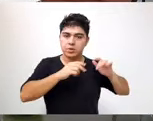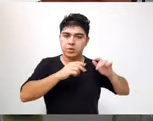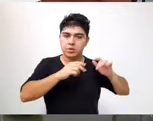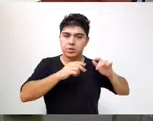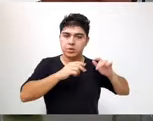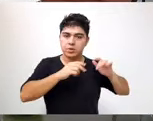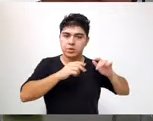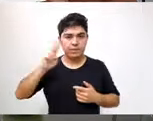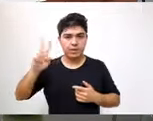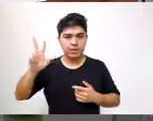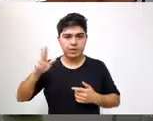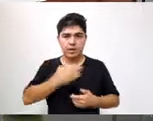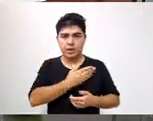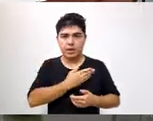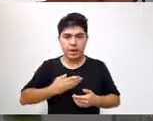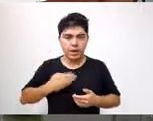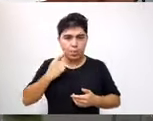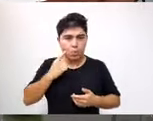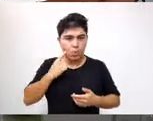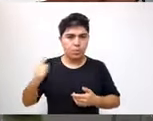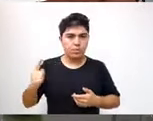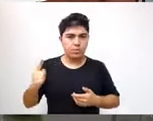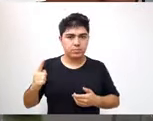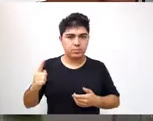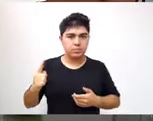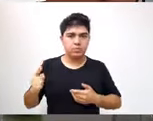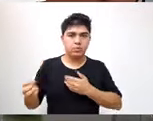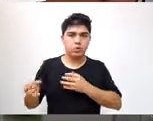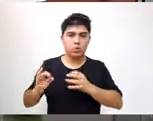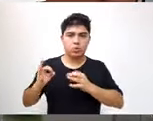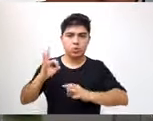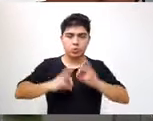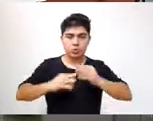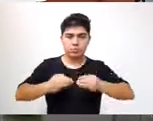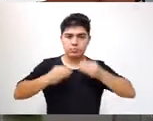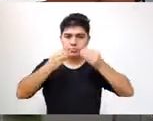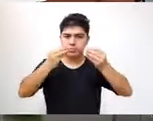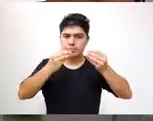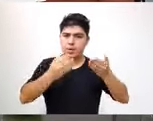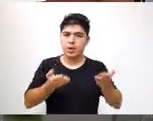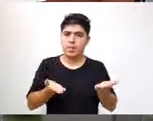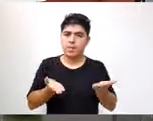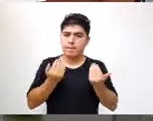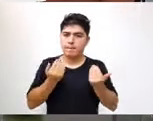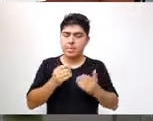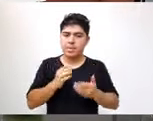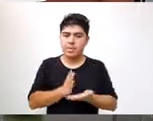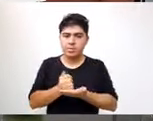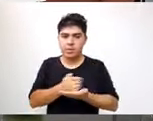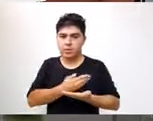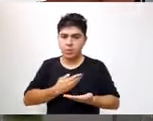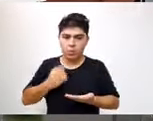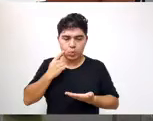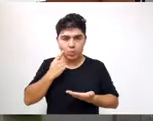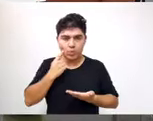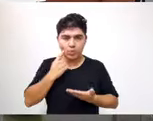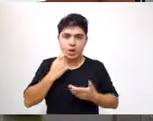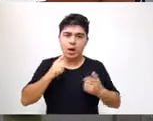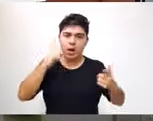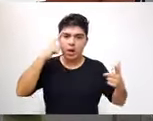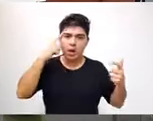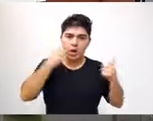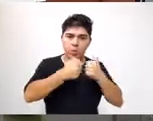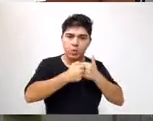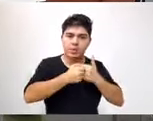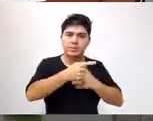del Ejecutivo Municipal que eleva proyecto de ordenanza referido a autorizar al Departamento Ejecutivo a suscribir el convenio